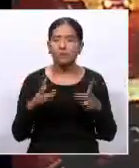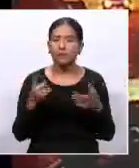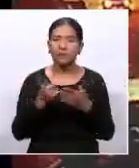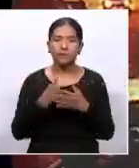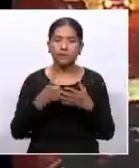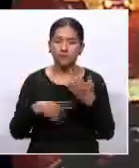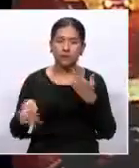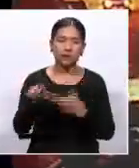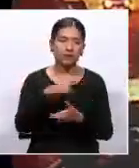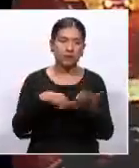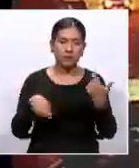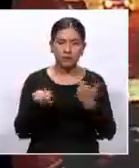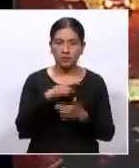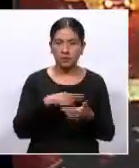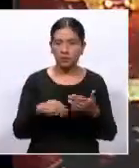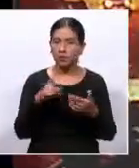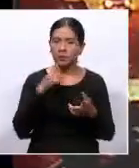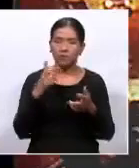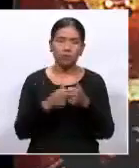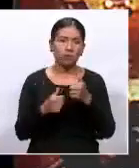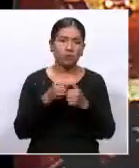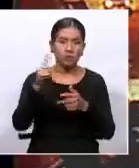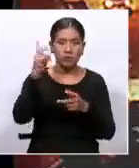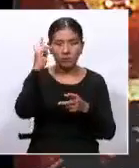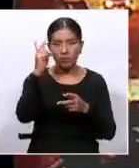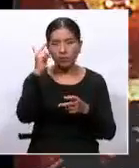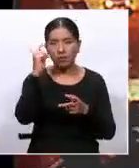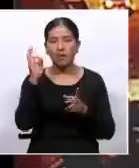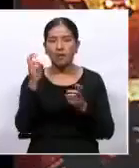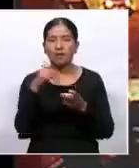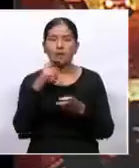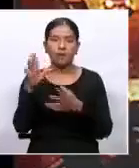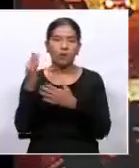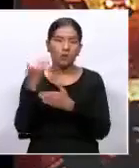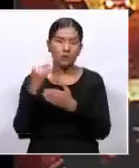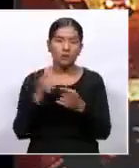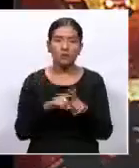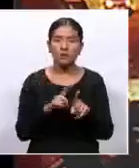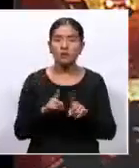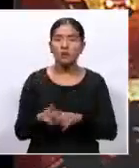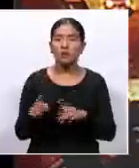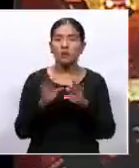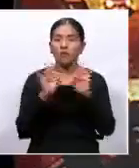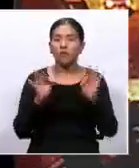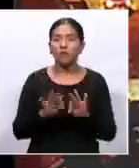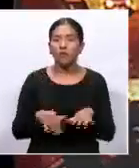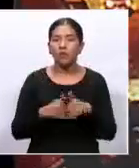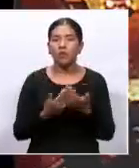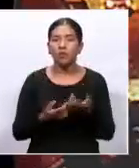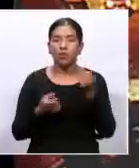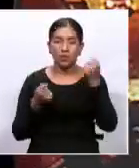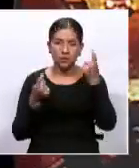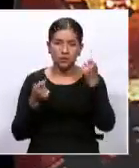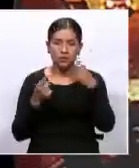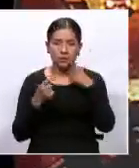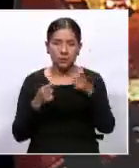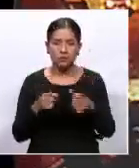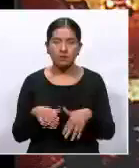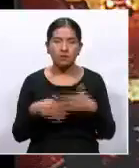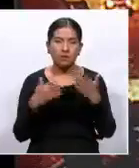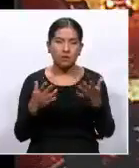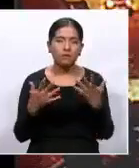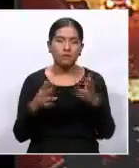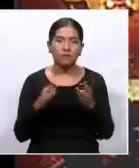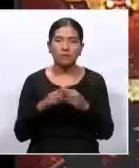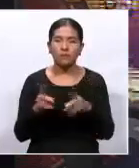medidas políticas que se han visto desde Santa Cruz, esta forma también de entender cómo se tiene que llevar adelante un paro,